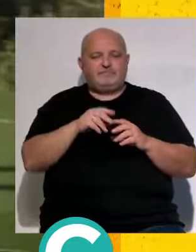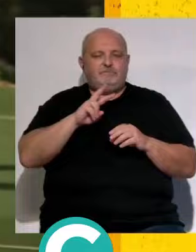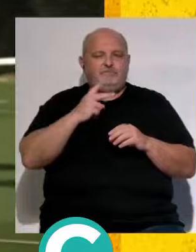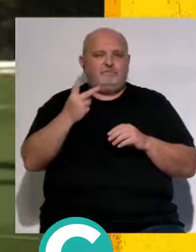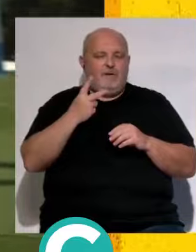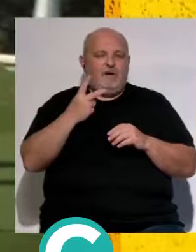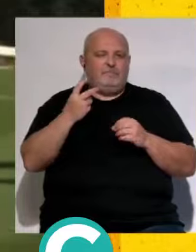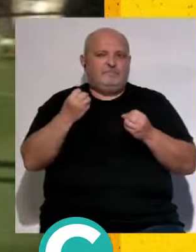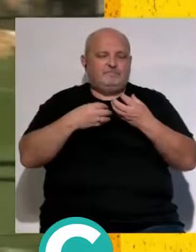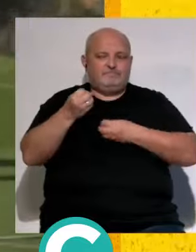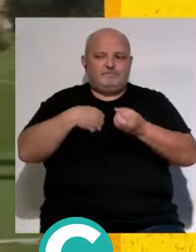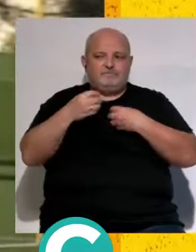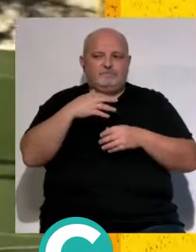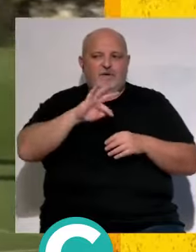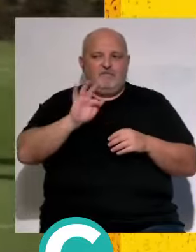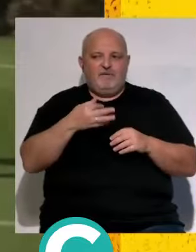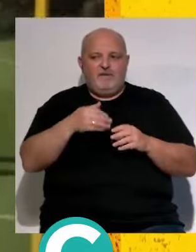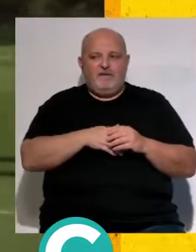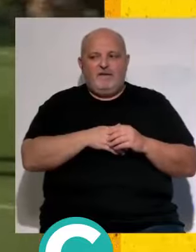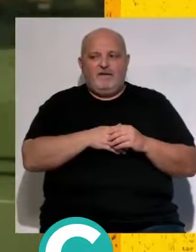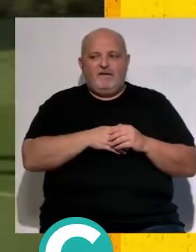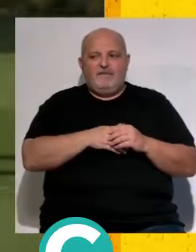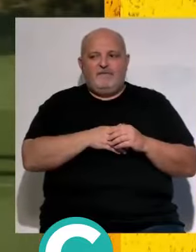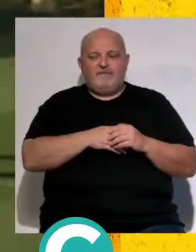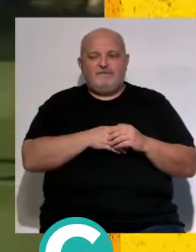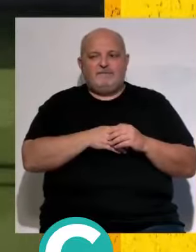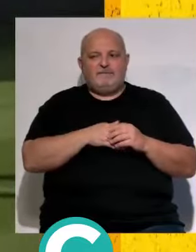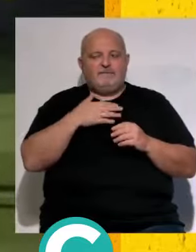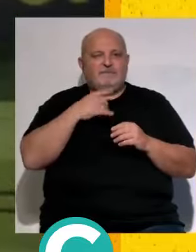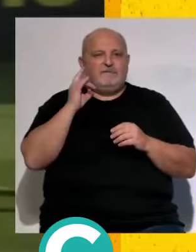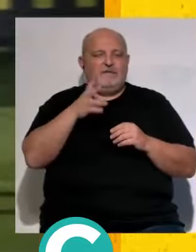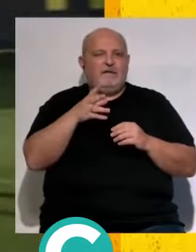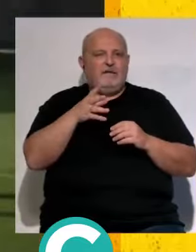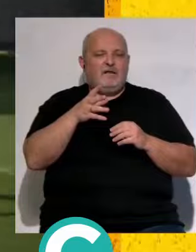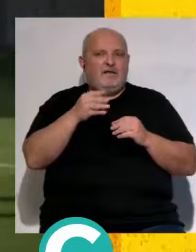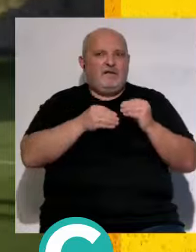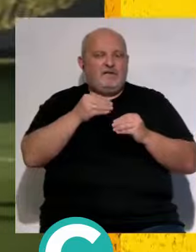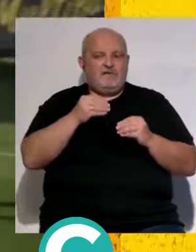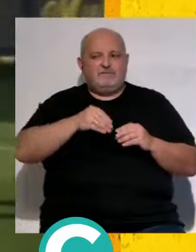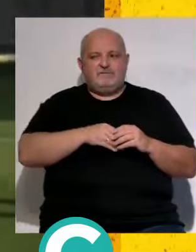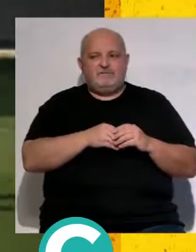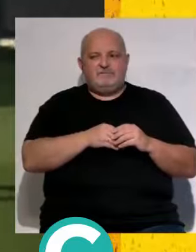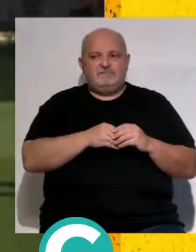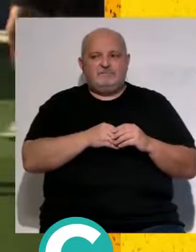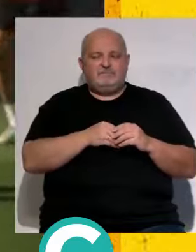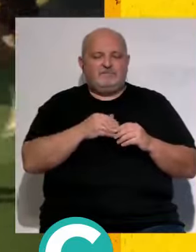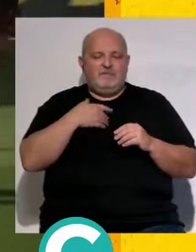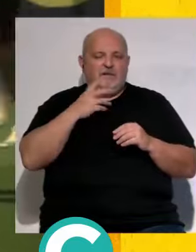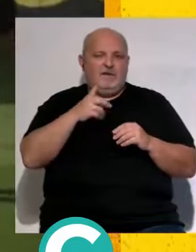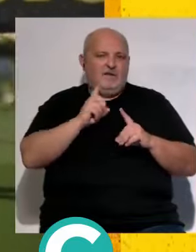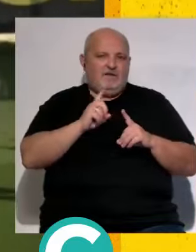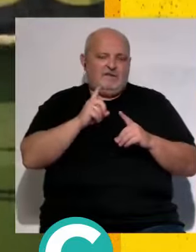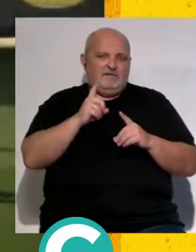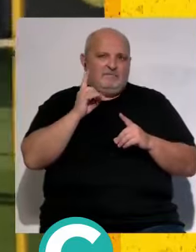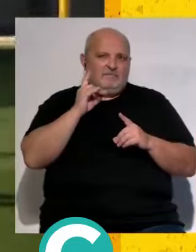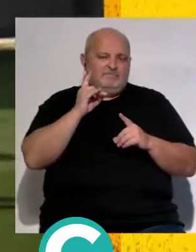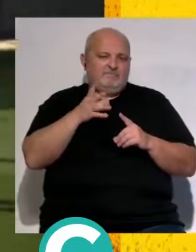va él él va con todo así que tengo que tener cuidado ¿si marcas los celebras? No no no la verdad que no la